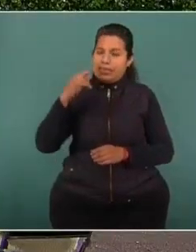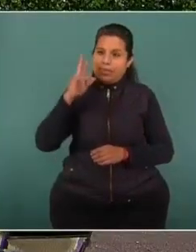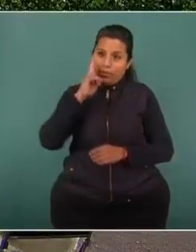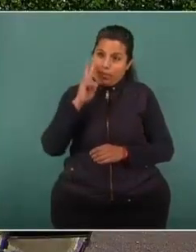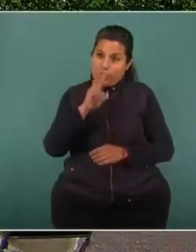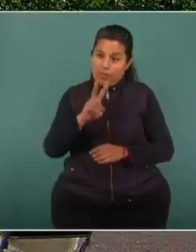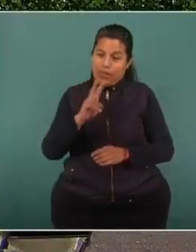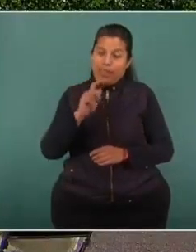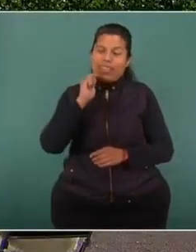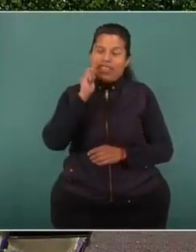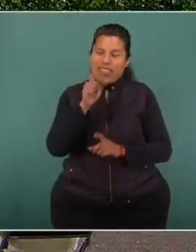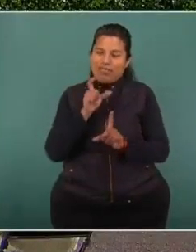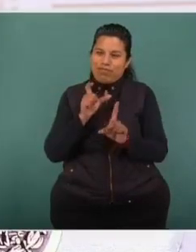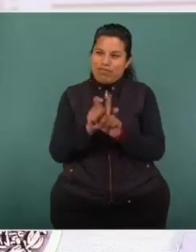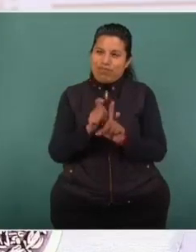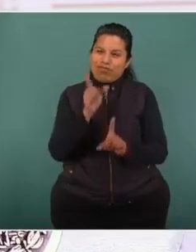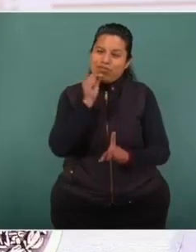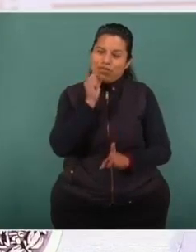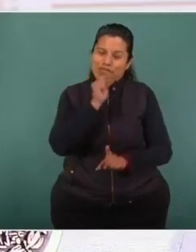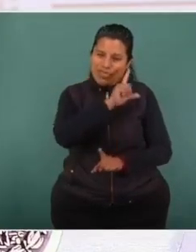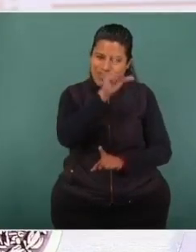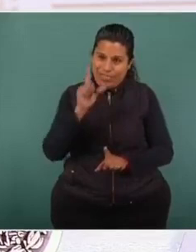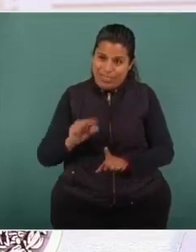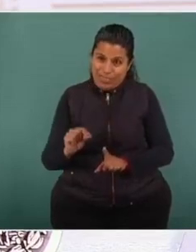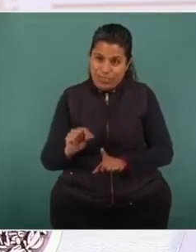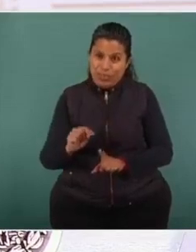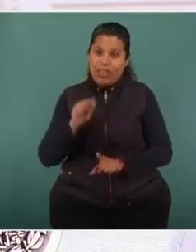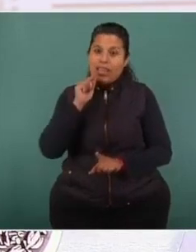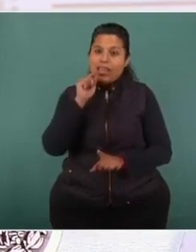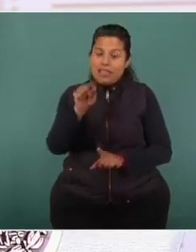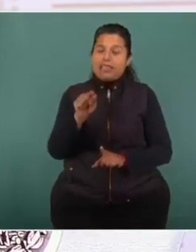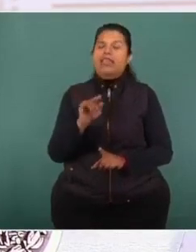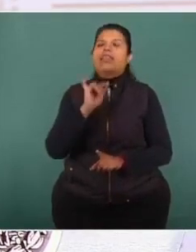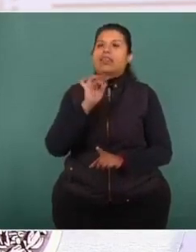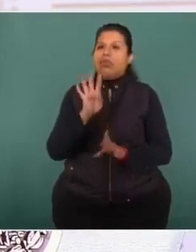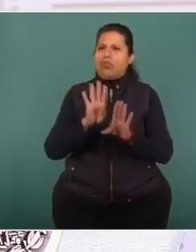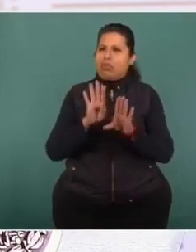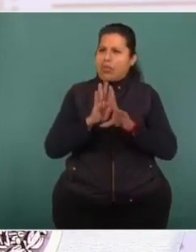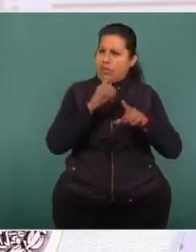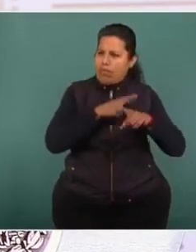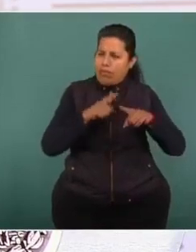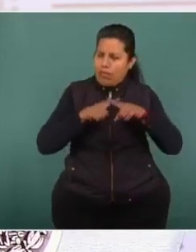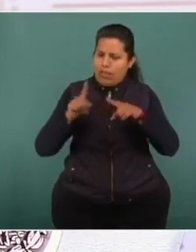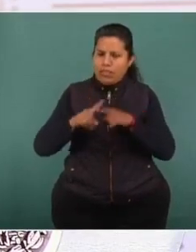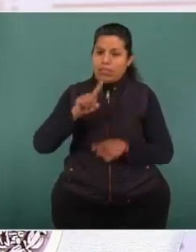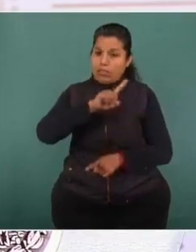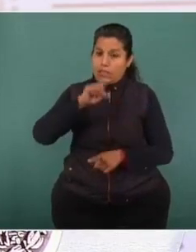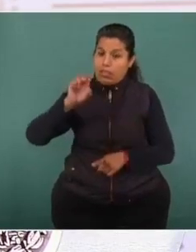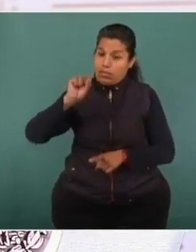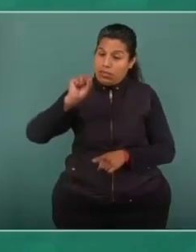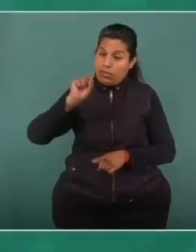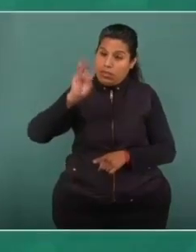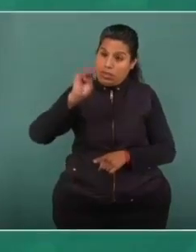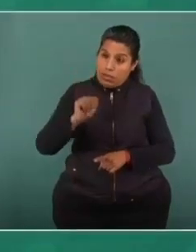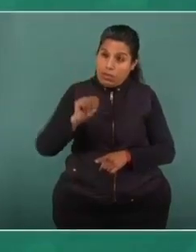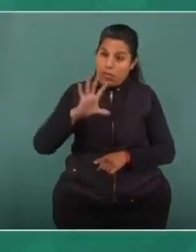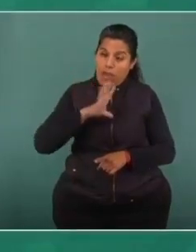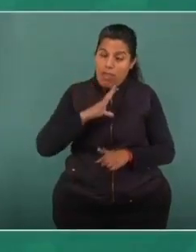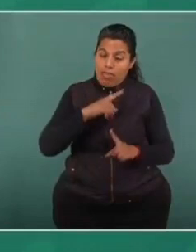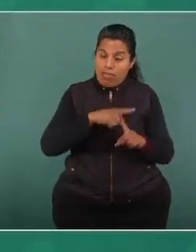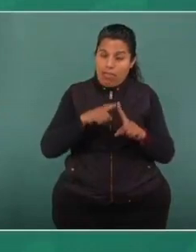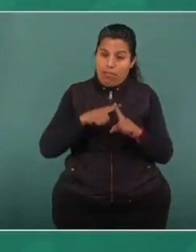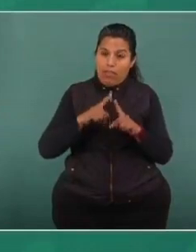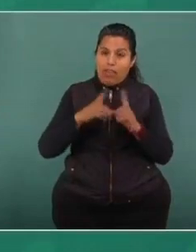plan de la Guardia Nacional, se han atendido diferentes eventos. En total 169 eventos,